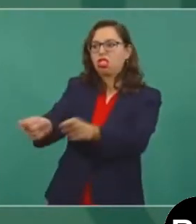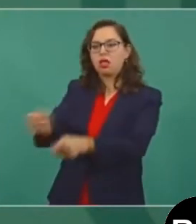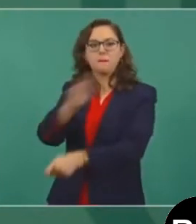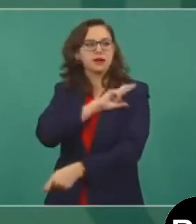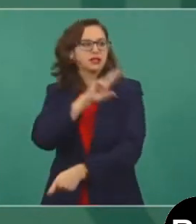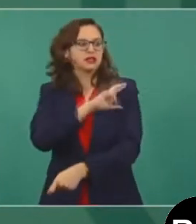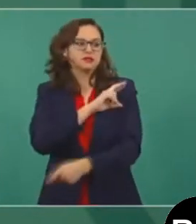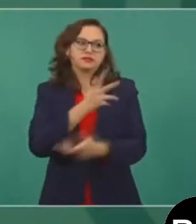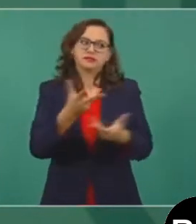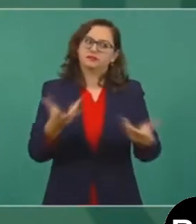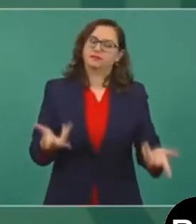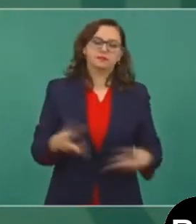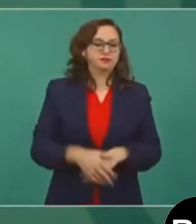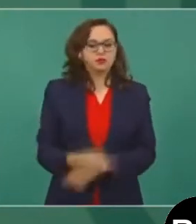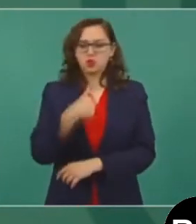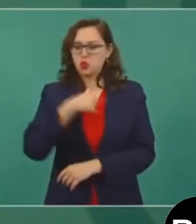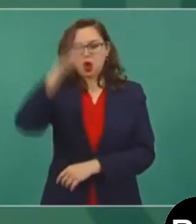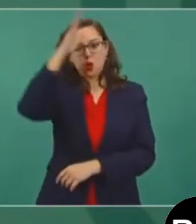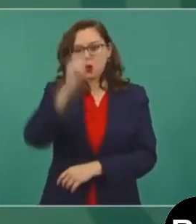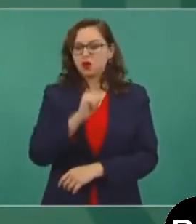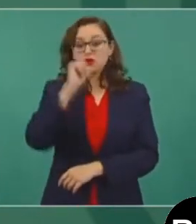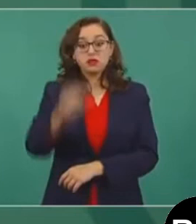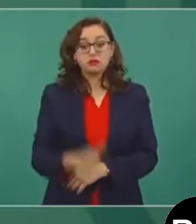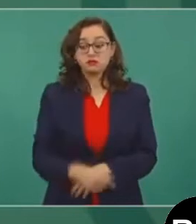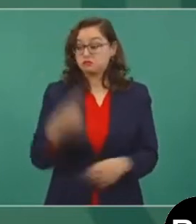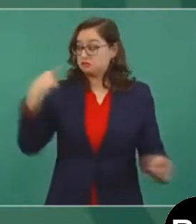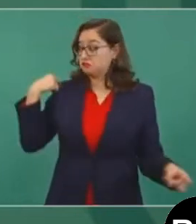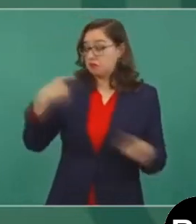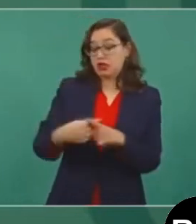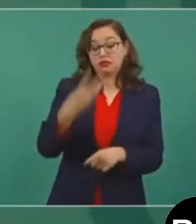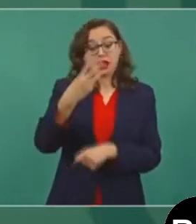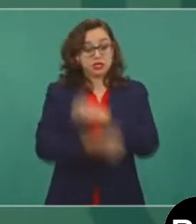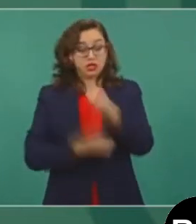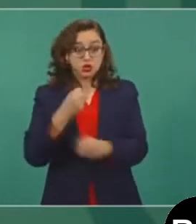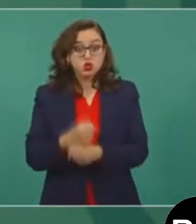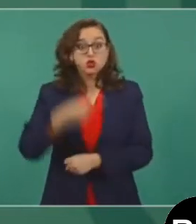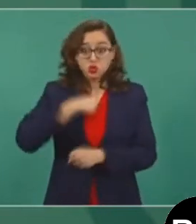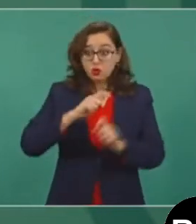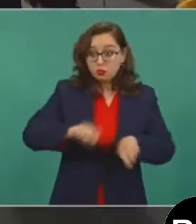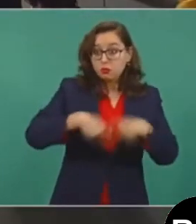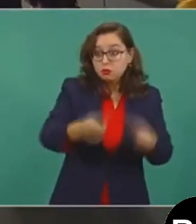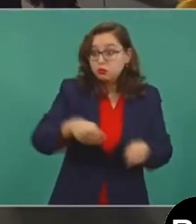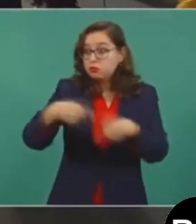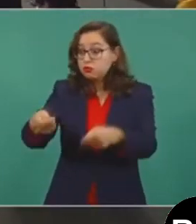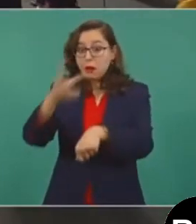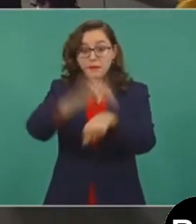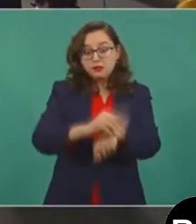No es lo que pasó en el periodo neoliberal, que